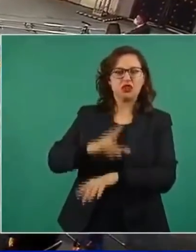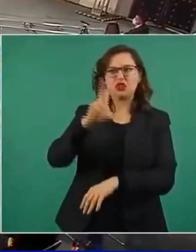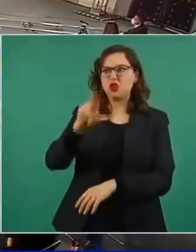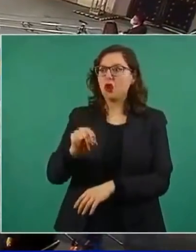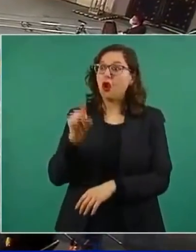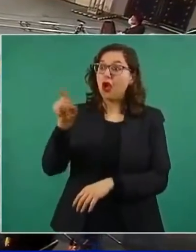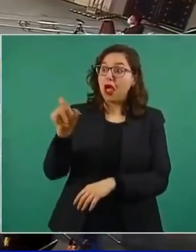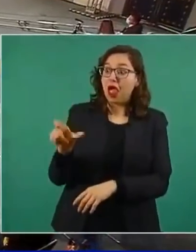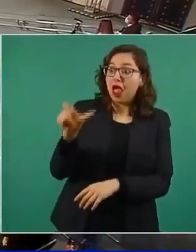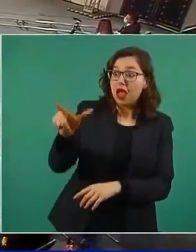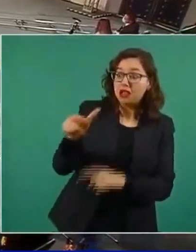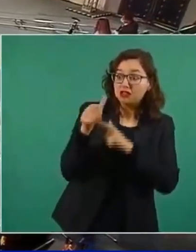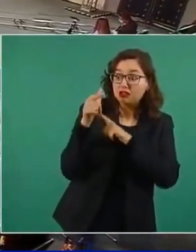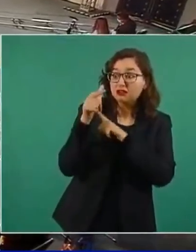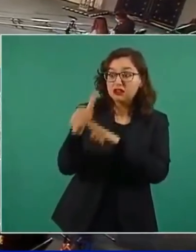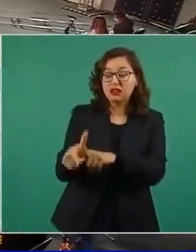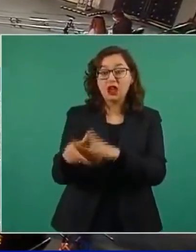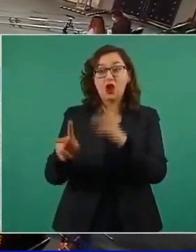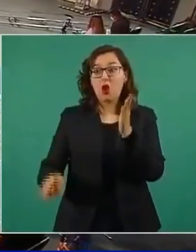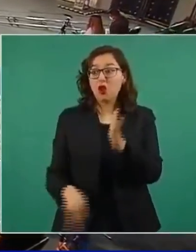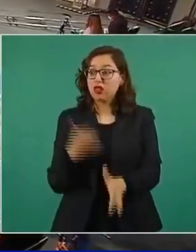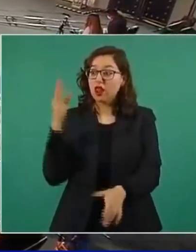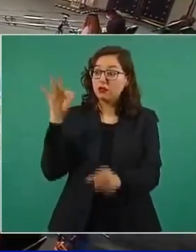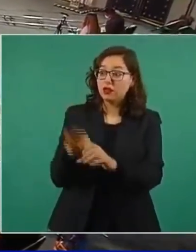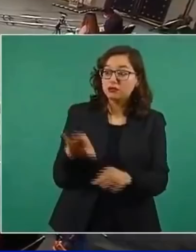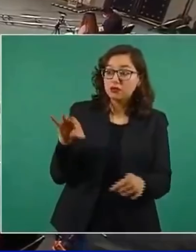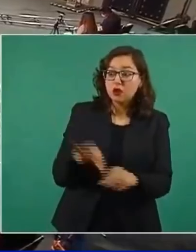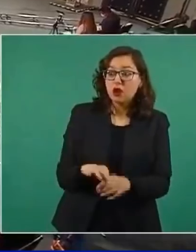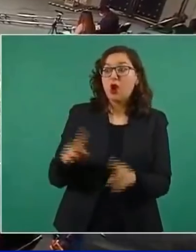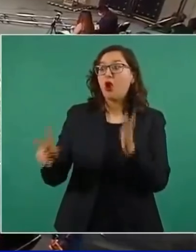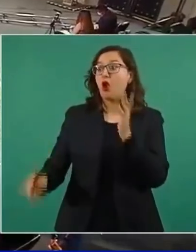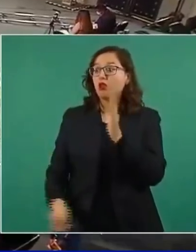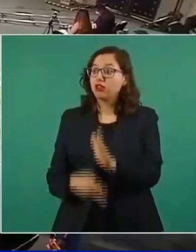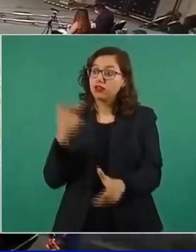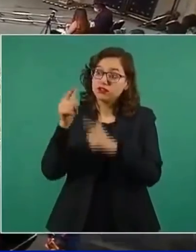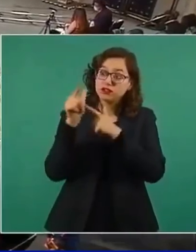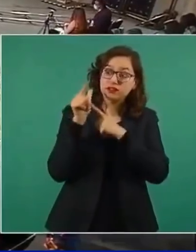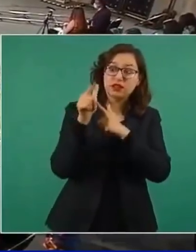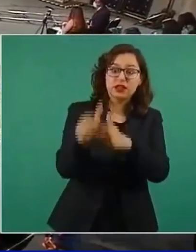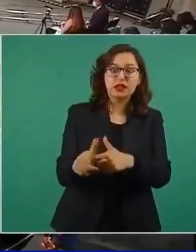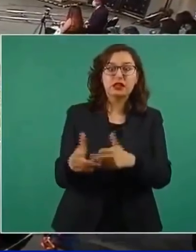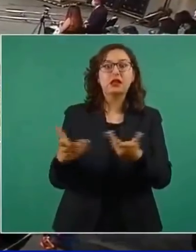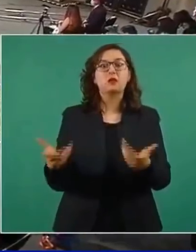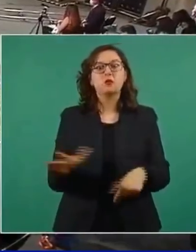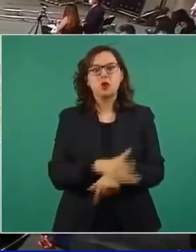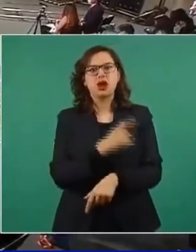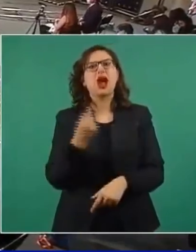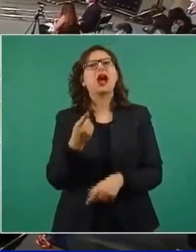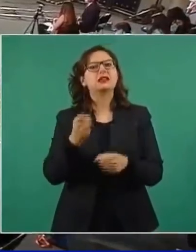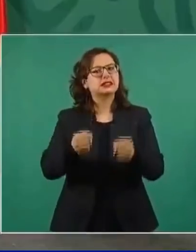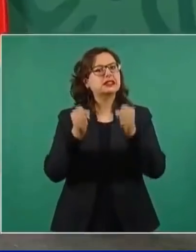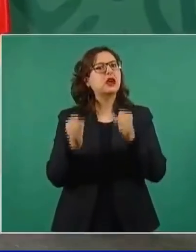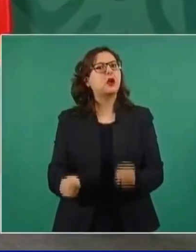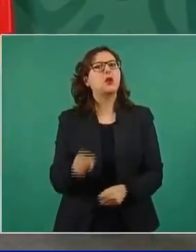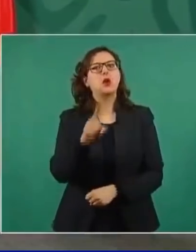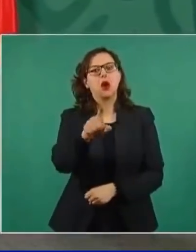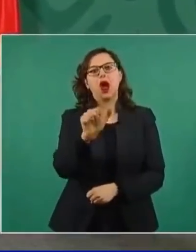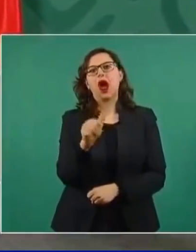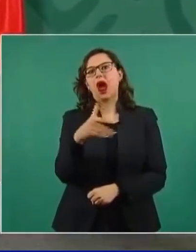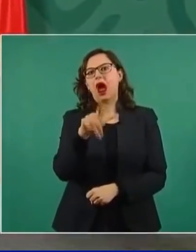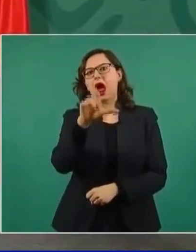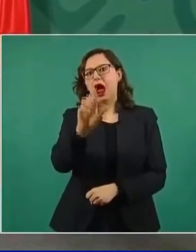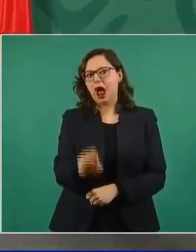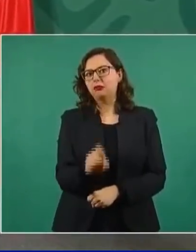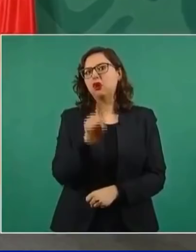plantearon de que estaba yo tanteando, tanteando con la